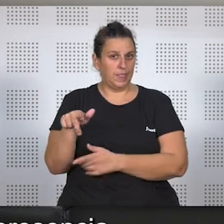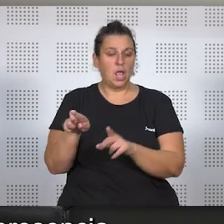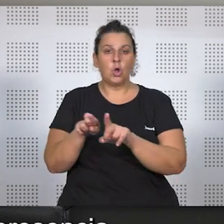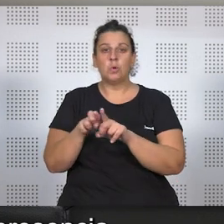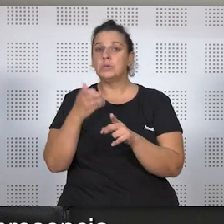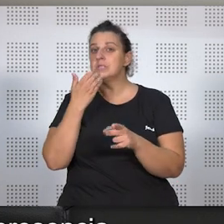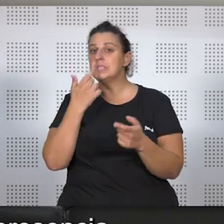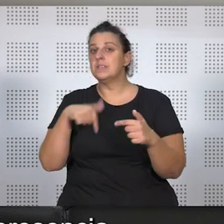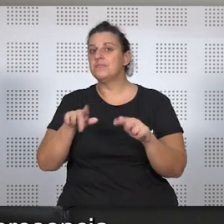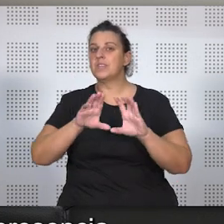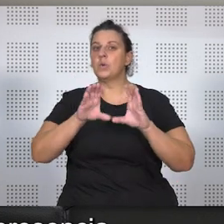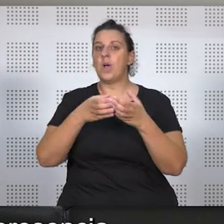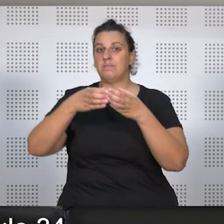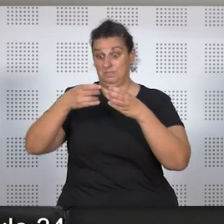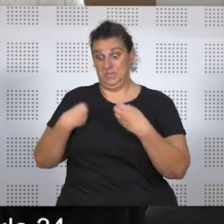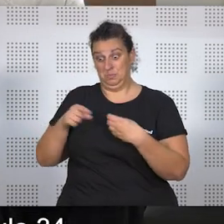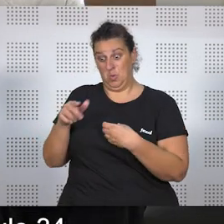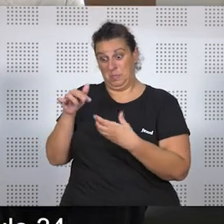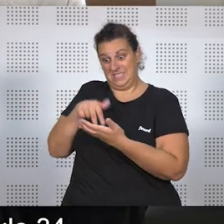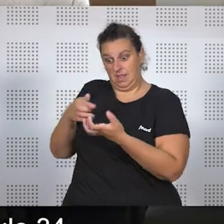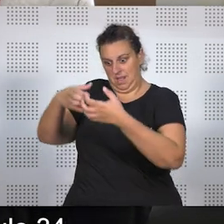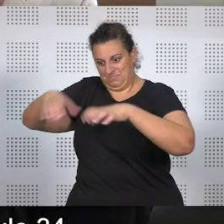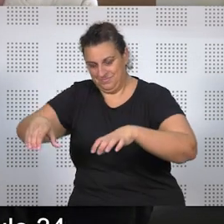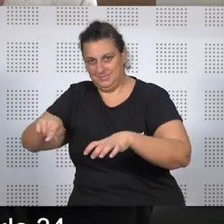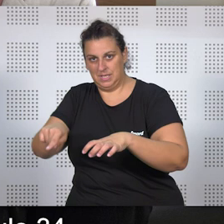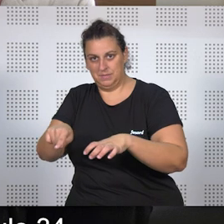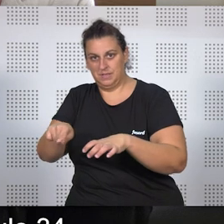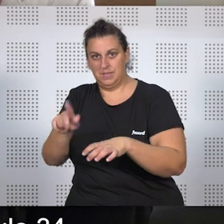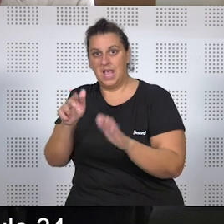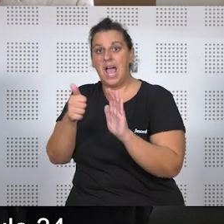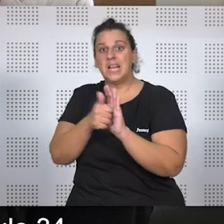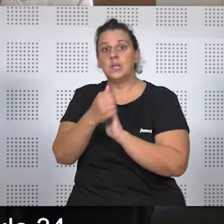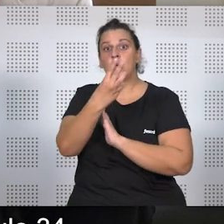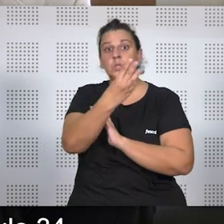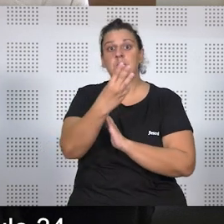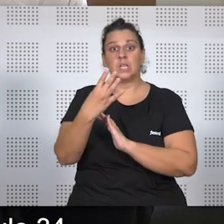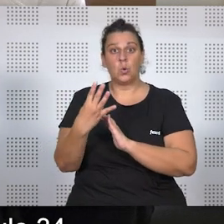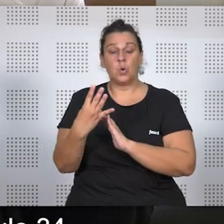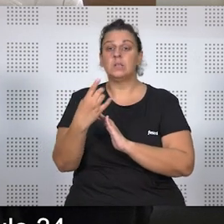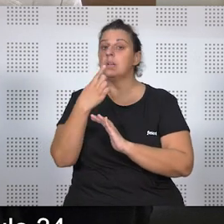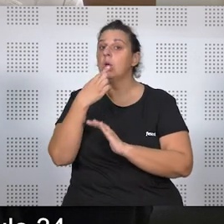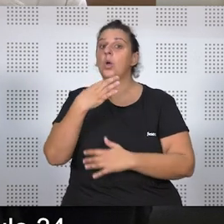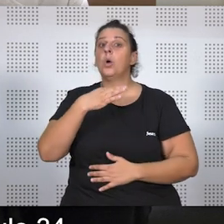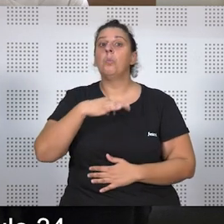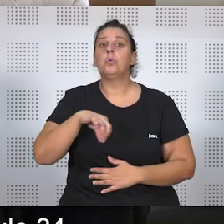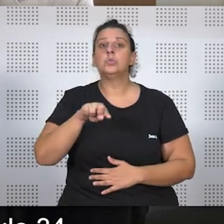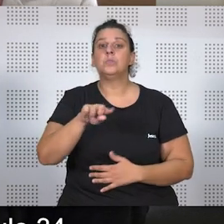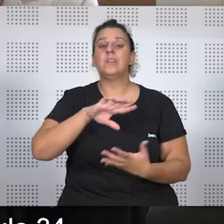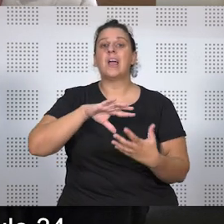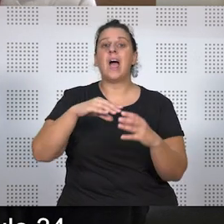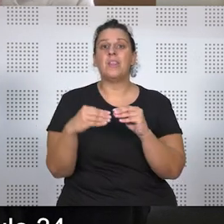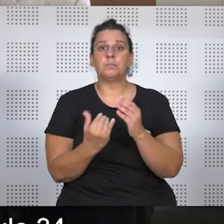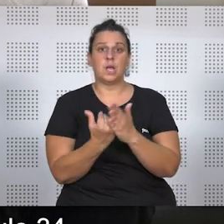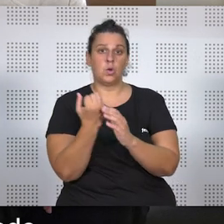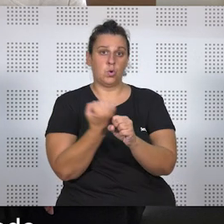a su vez, dos grandes familias, ¿no? Exacto, hay que distinguir entre los derechos del artículo 34, que establecen la posibilidad de poder adaptar la